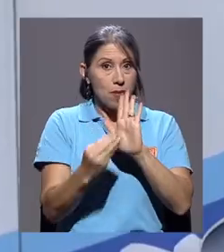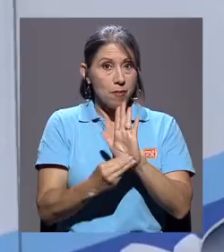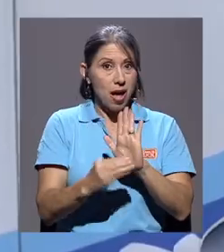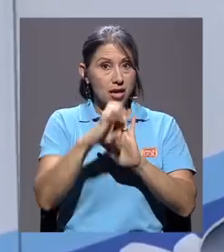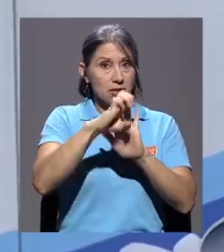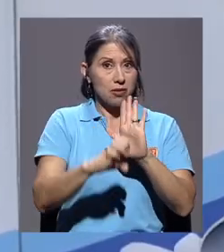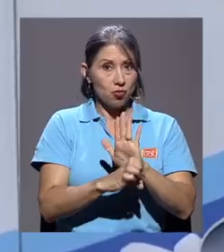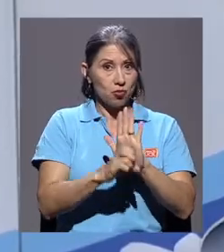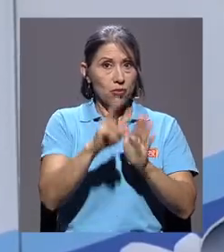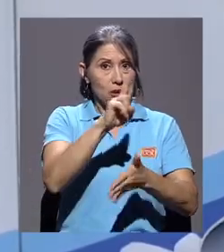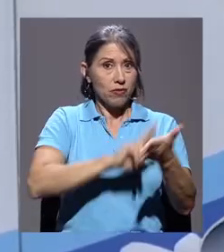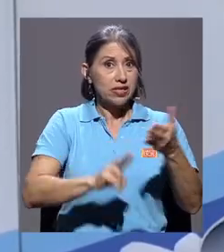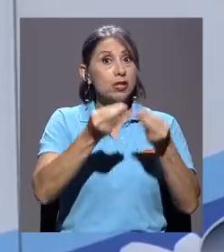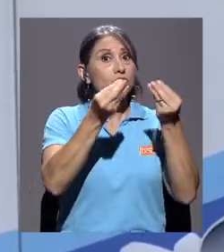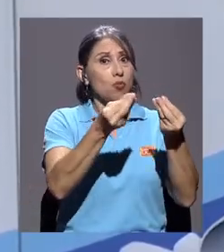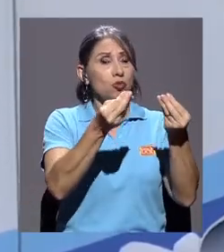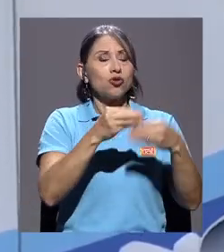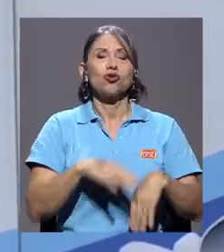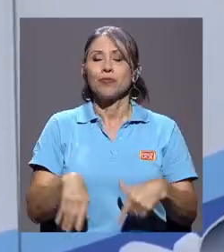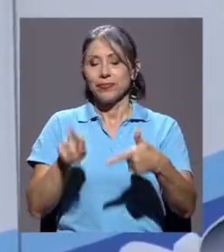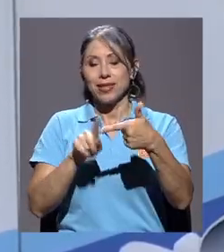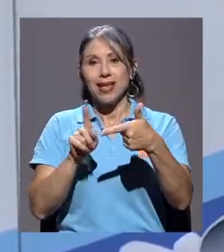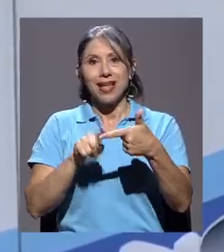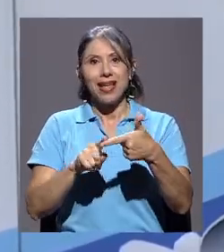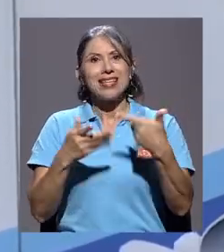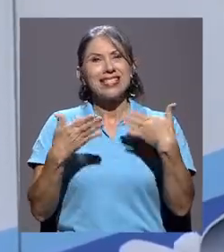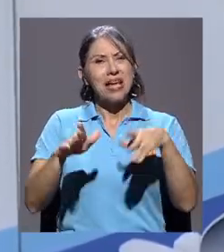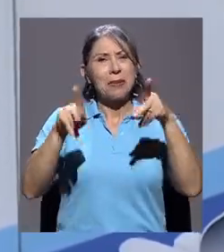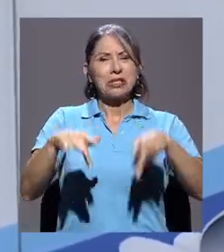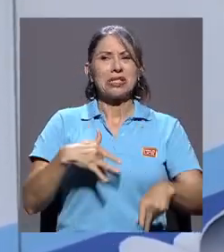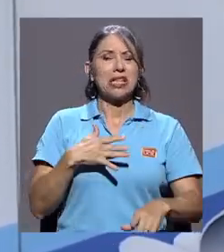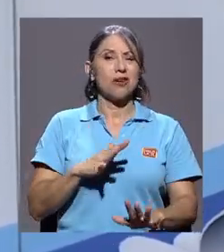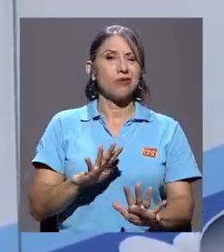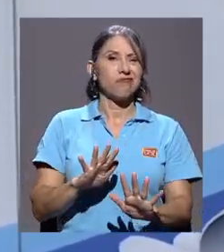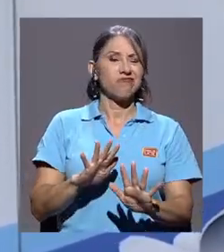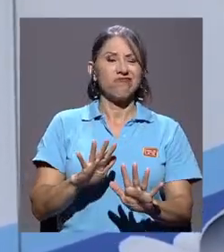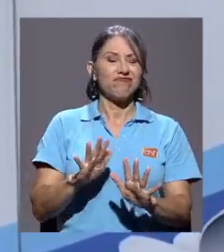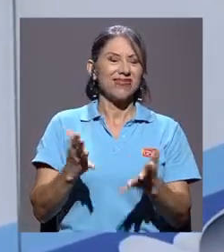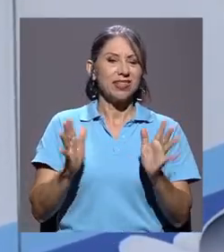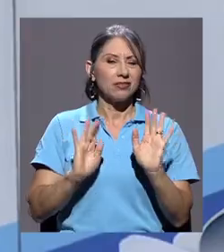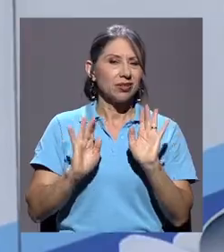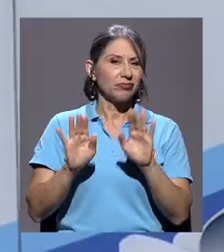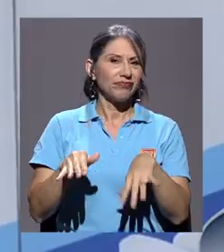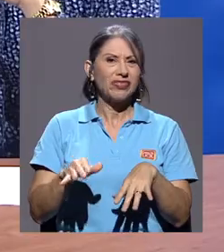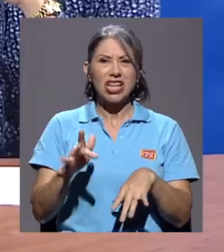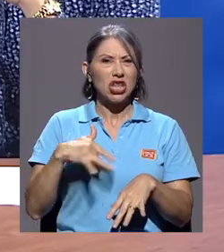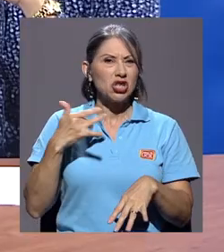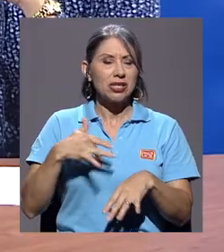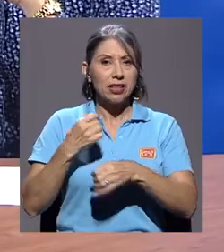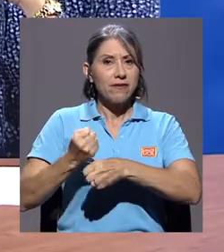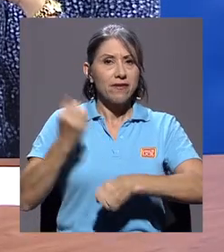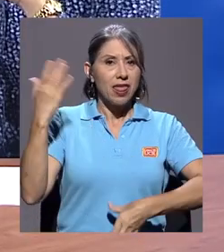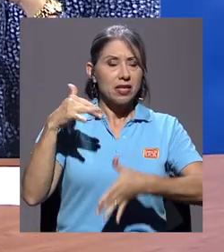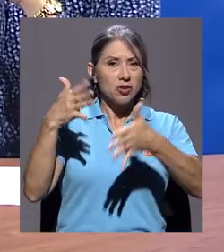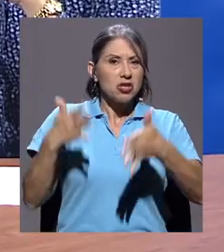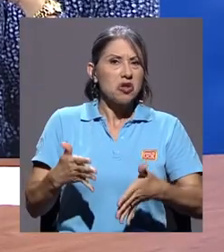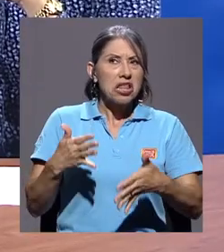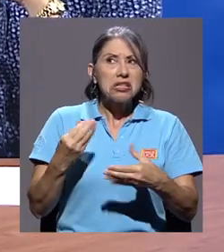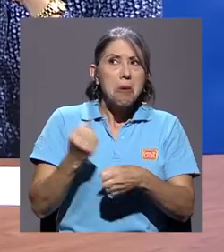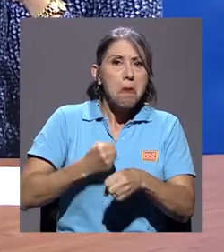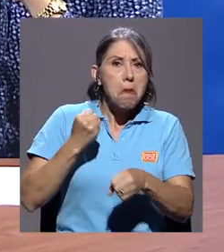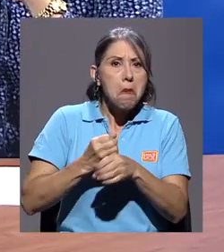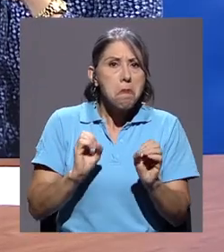son muchos. También estaba la situación de que ya había una apatía constante, que no sentían que la federación estaba haciendo algo,